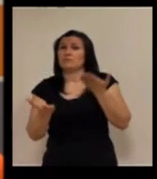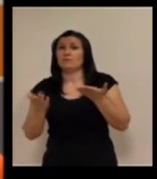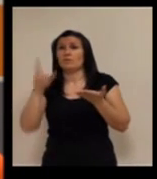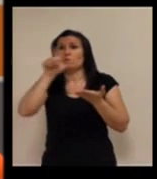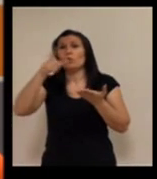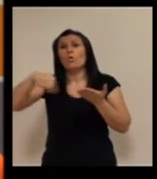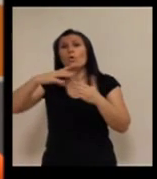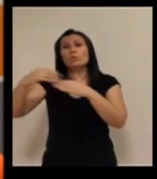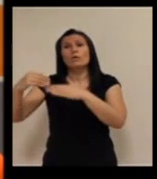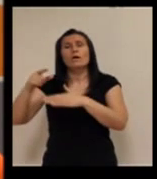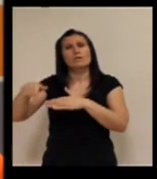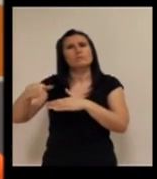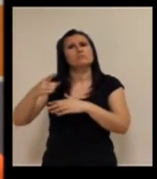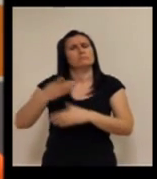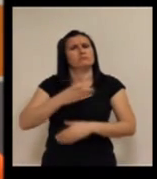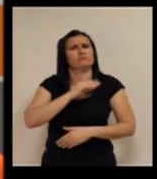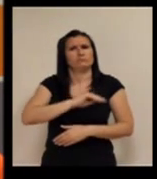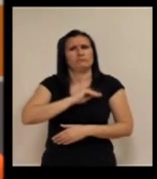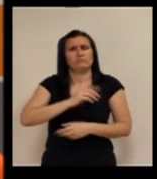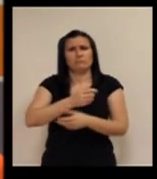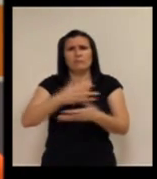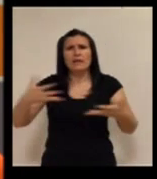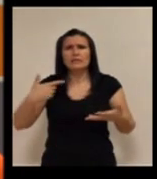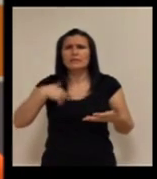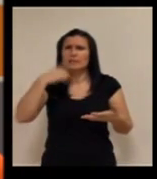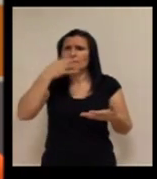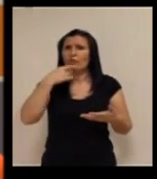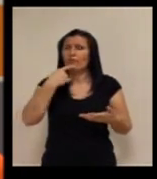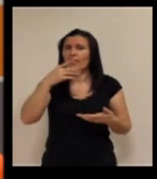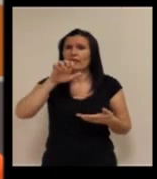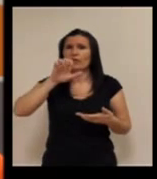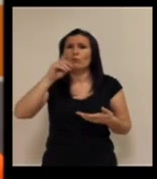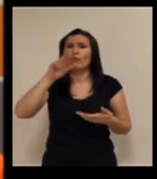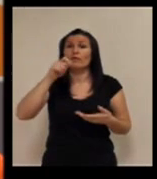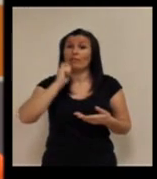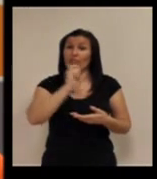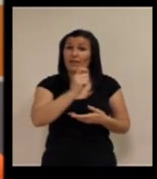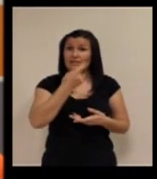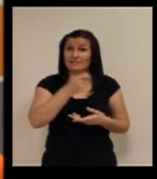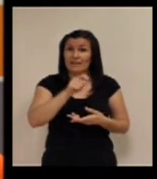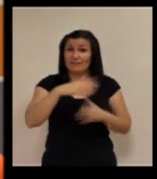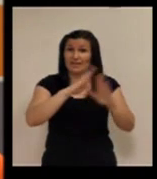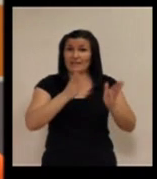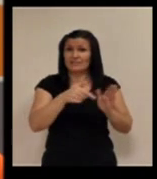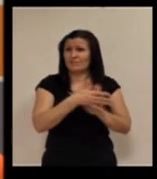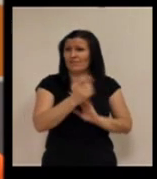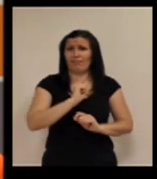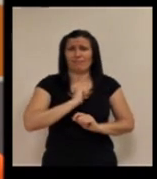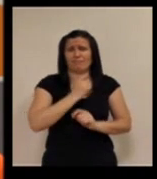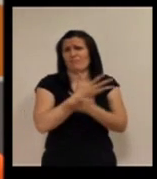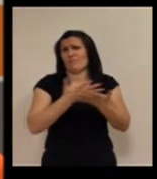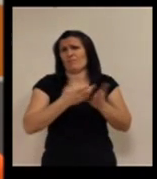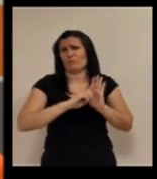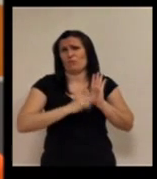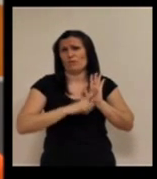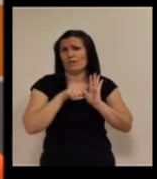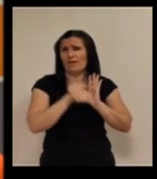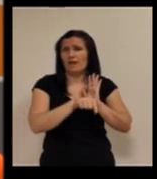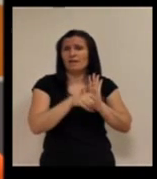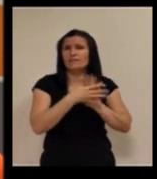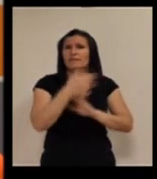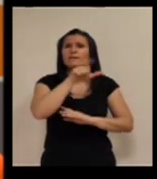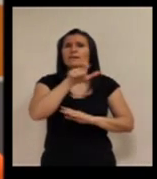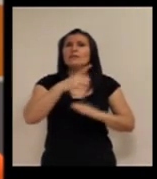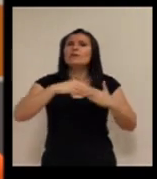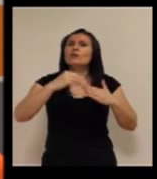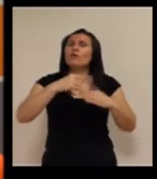frente a los usuarios sea enorme de hecho comentaba me parece que era Eduardo que si te dejan las llaves de tu casa que mayor confianza que esa